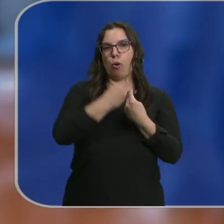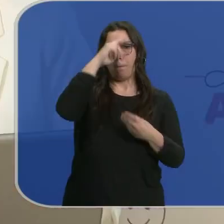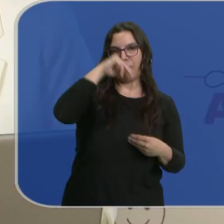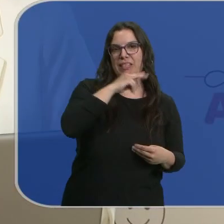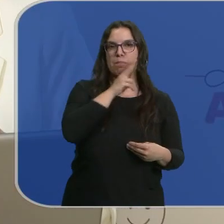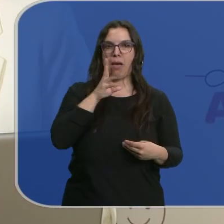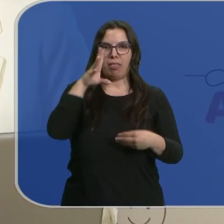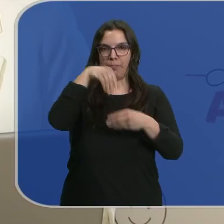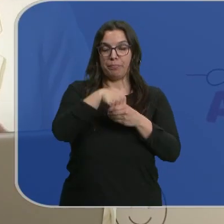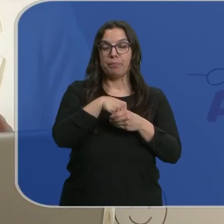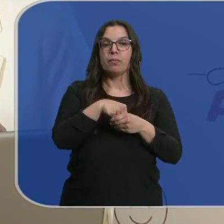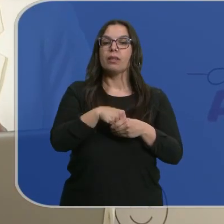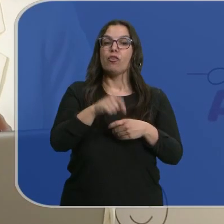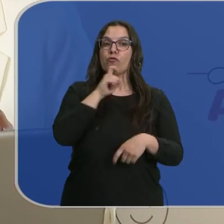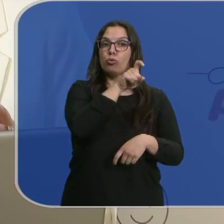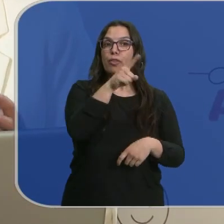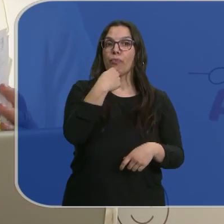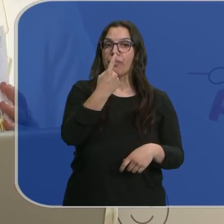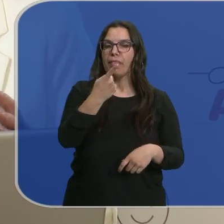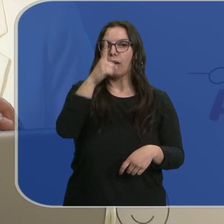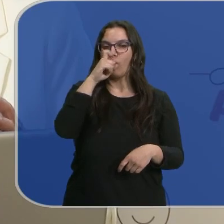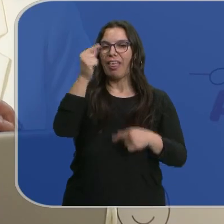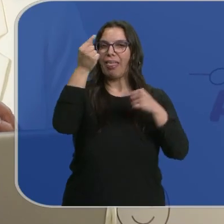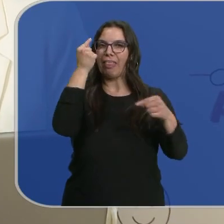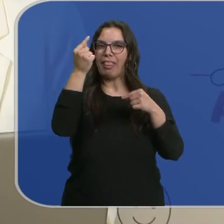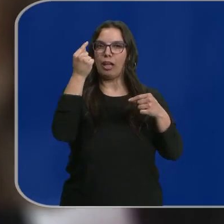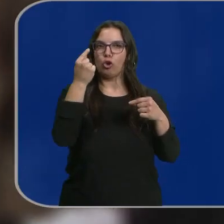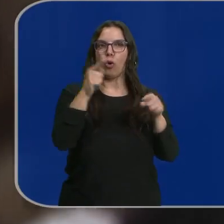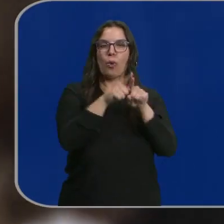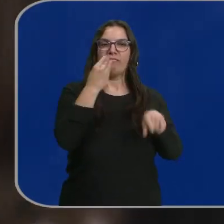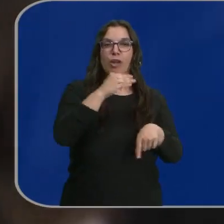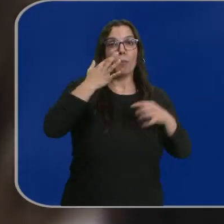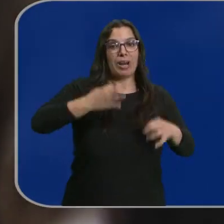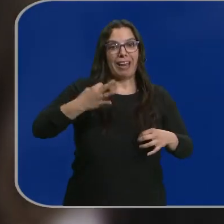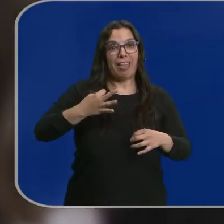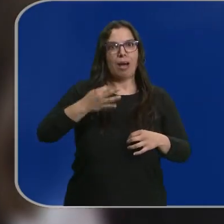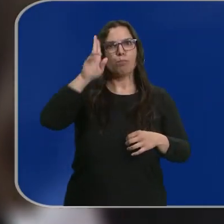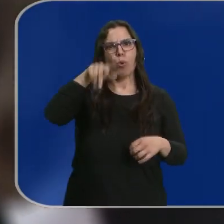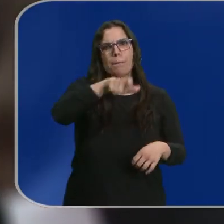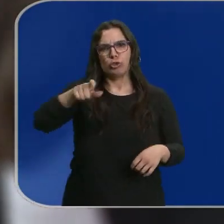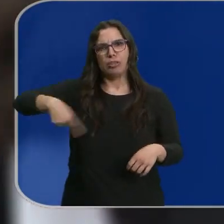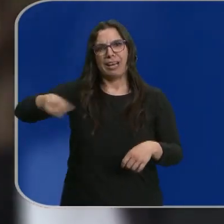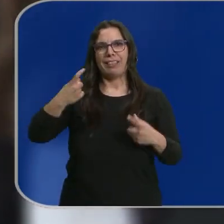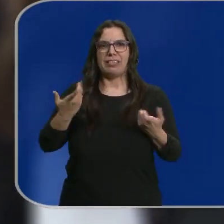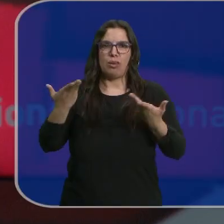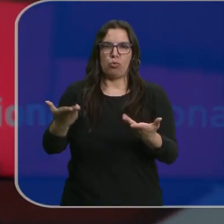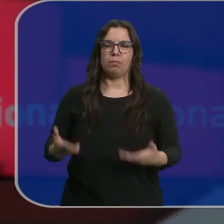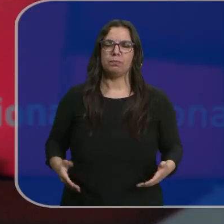progenitores. Desde la fundación nos recuerdan que estos fríos datos son realmente personas que necesitan ayuda.